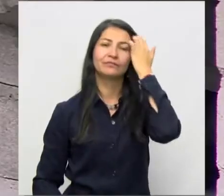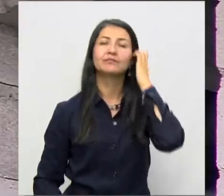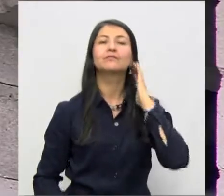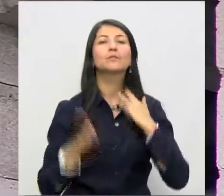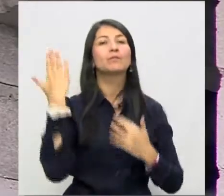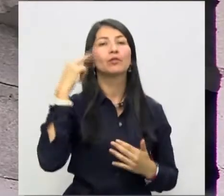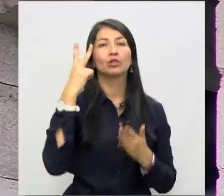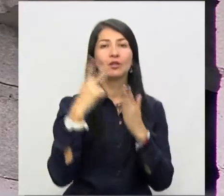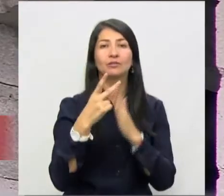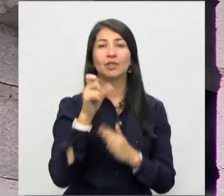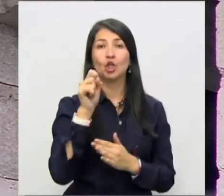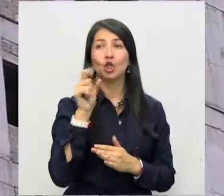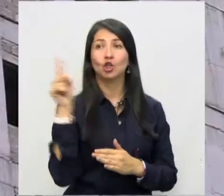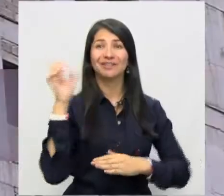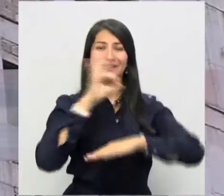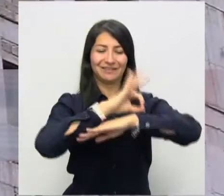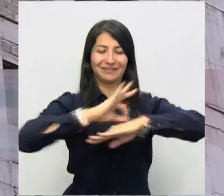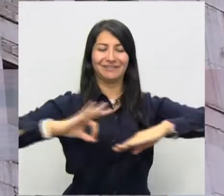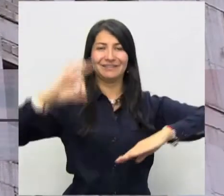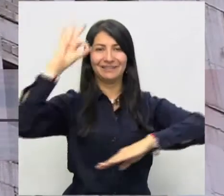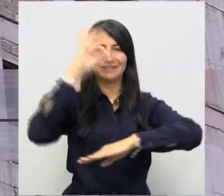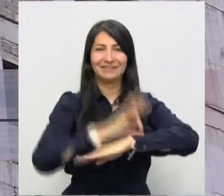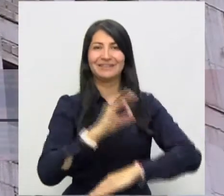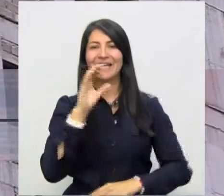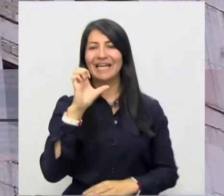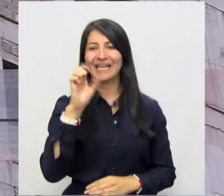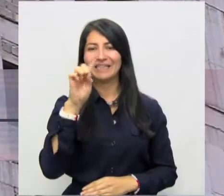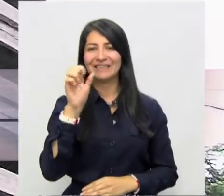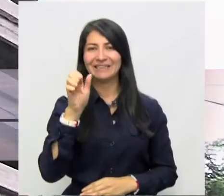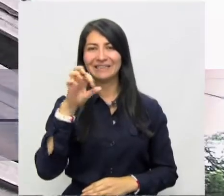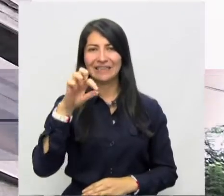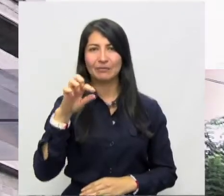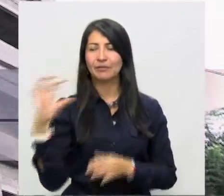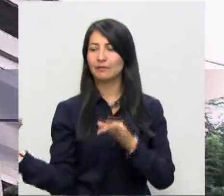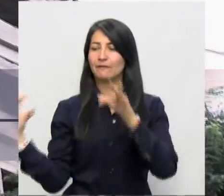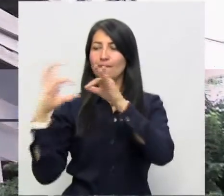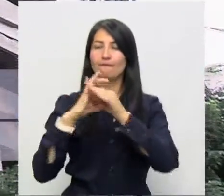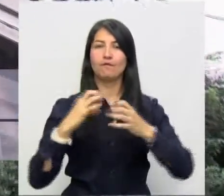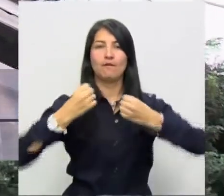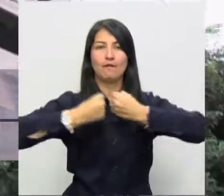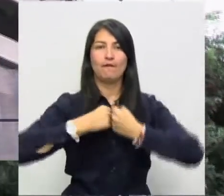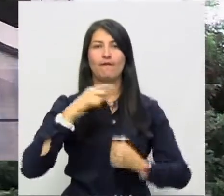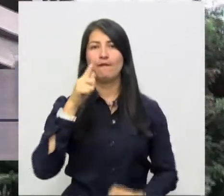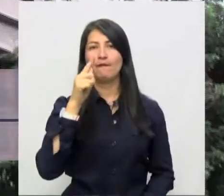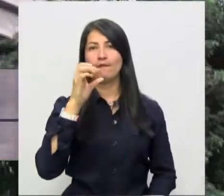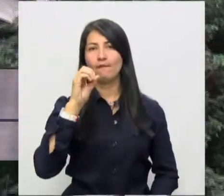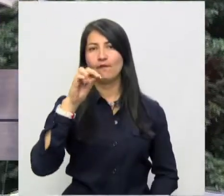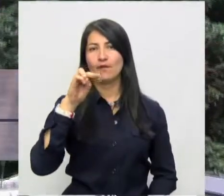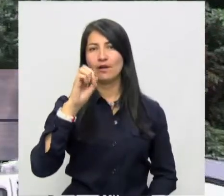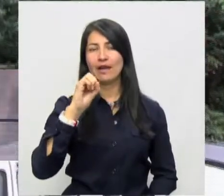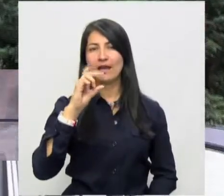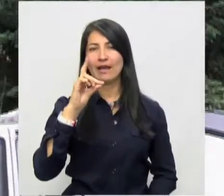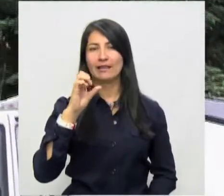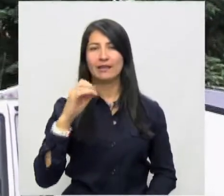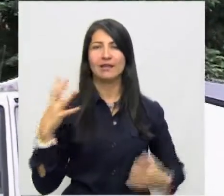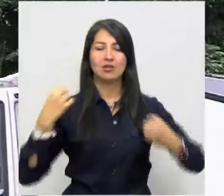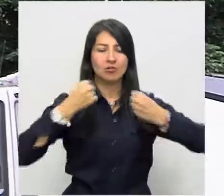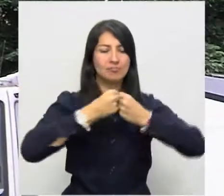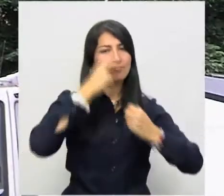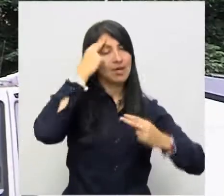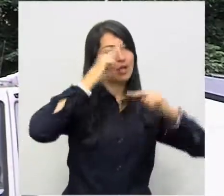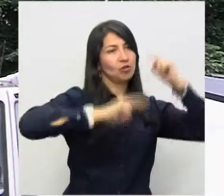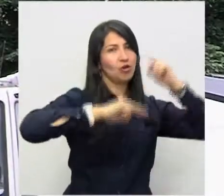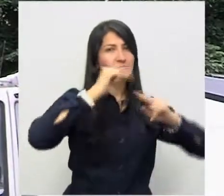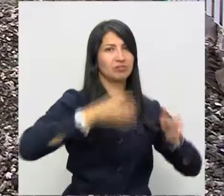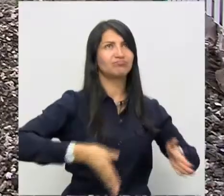En 2011, la Escuela Superior de Administración Pública ESAP y FONADE firmaron un convenio para construir, entre otras,